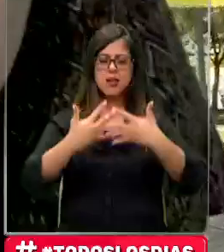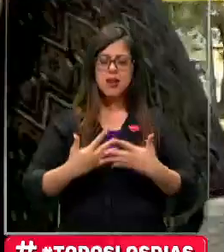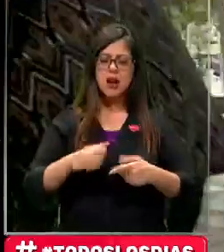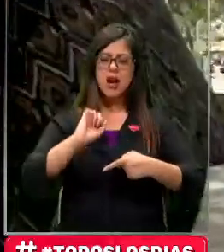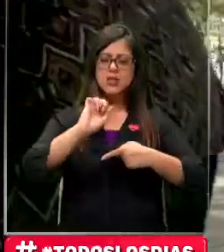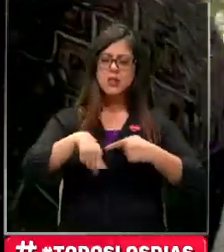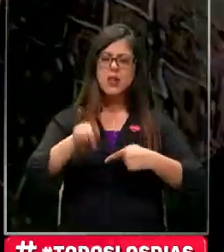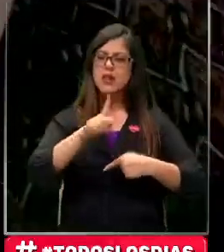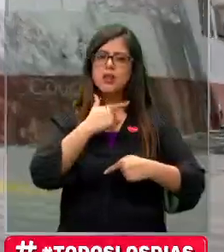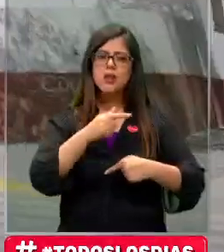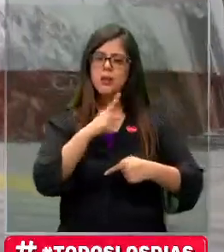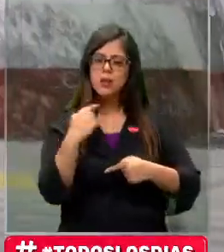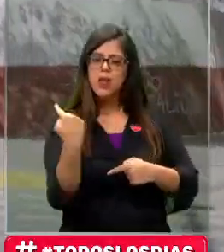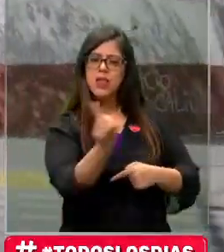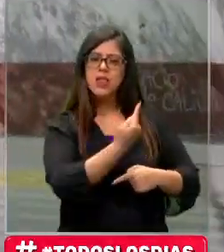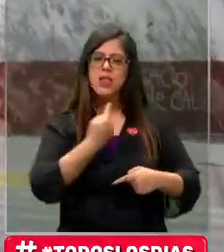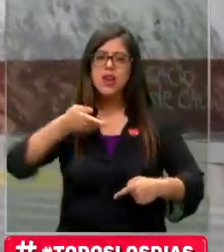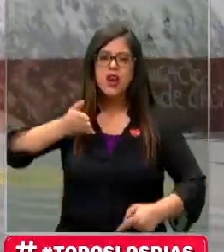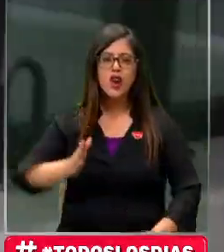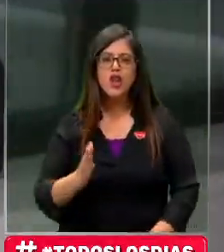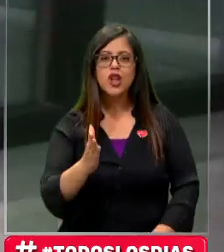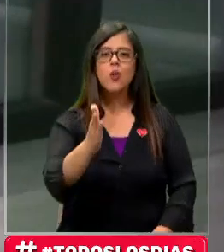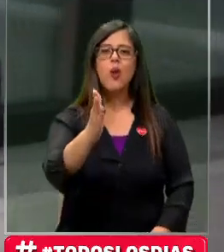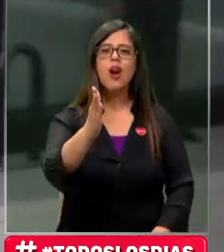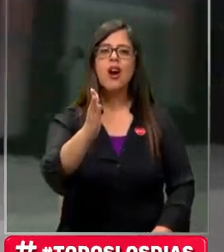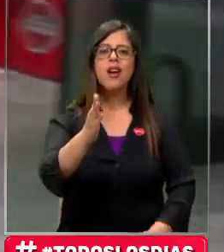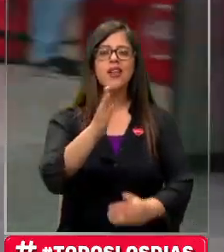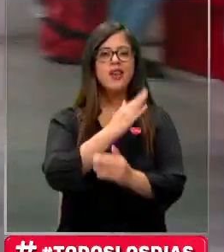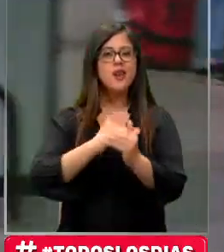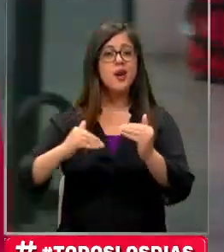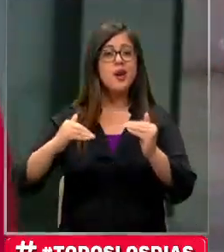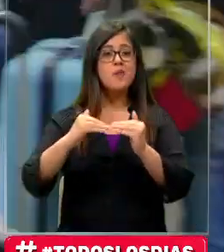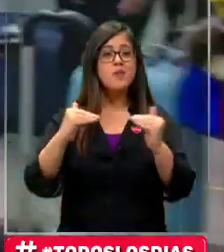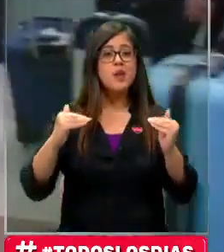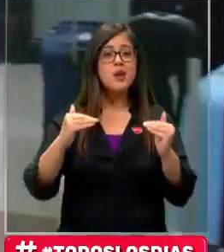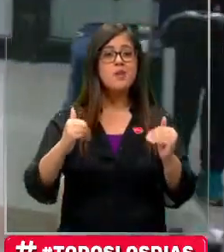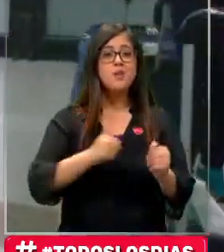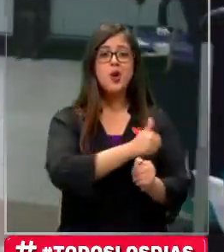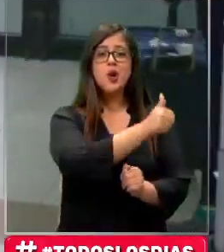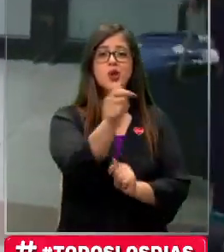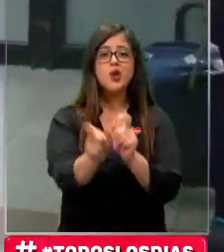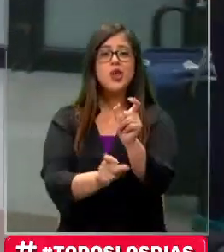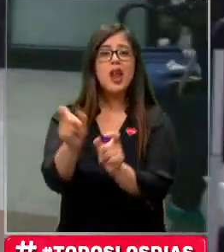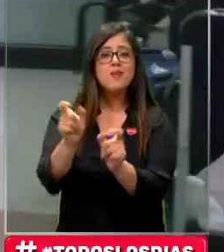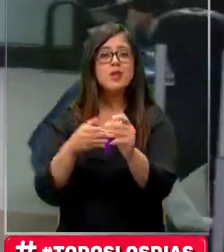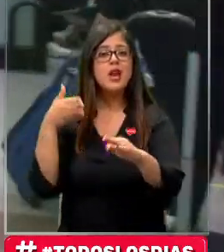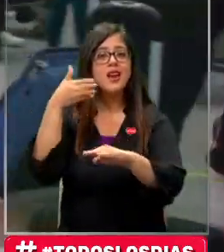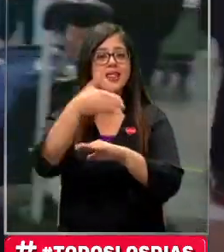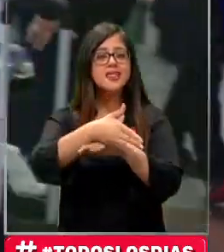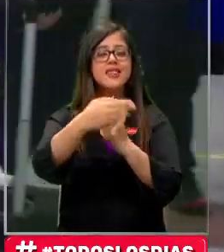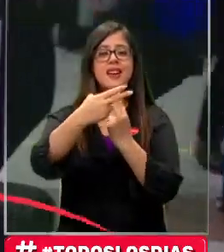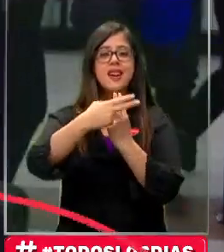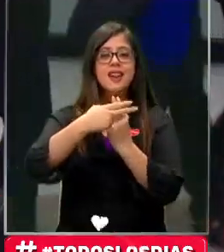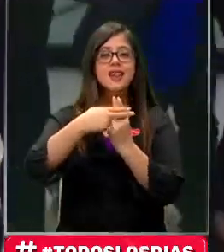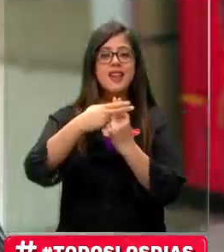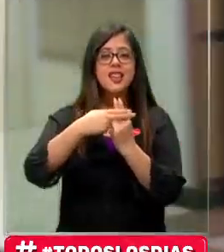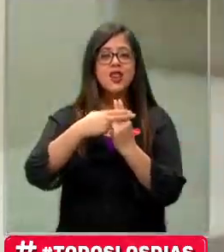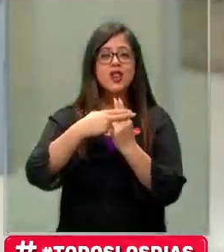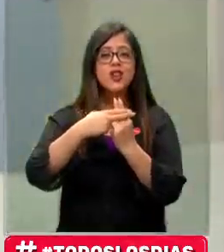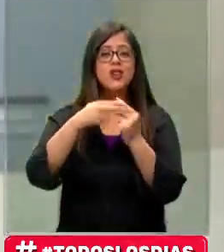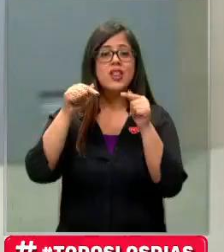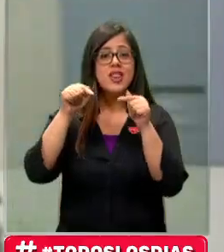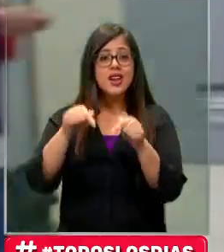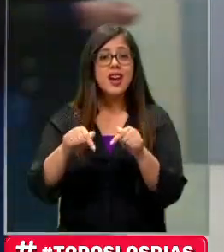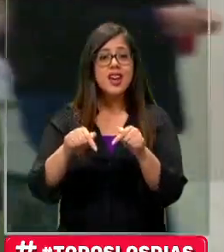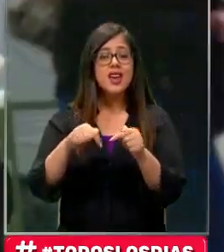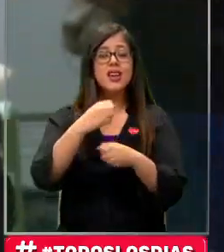que no nos gusta de nosotros y seguir adelante. Tal como lo hacen todos los pacientes de la Teletón. Una cruzada que vivirá su